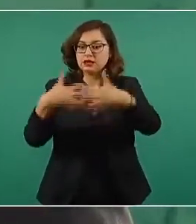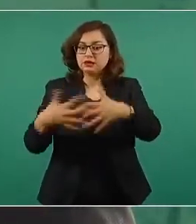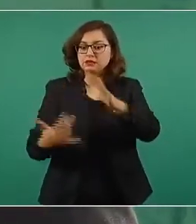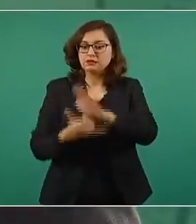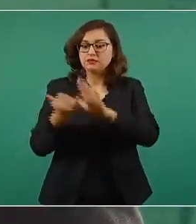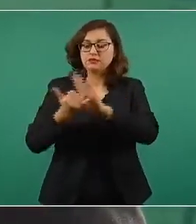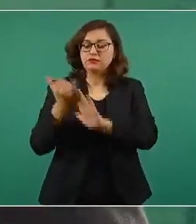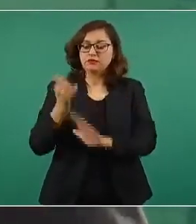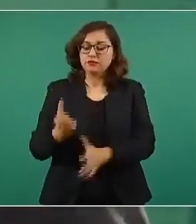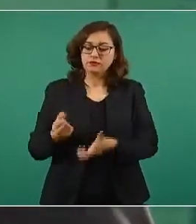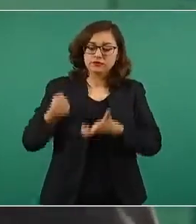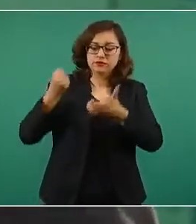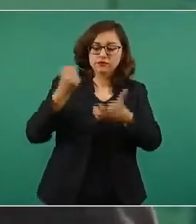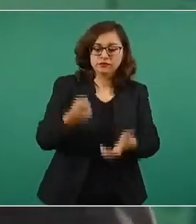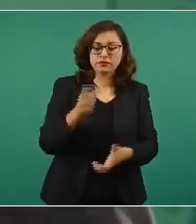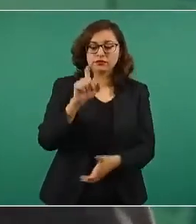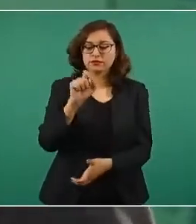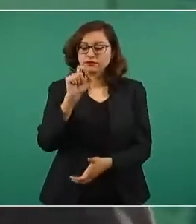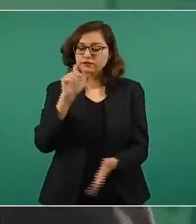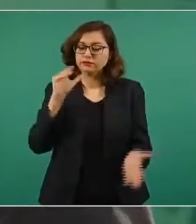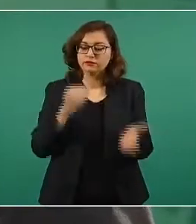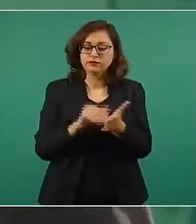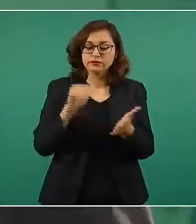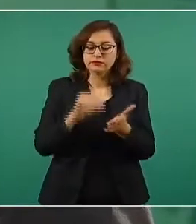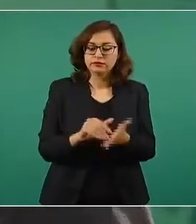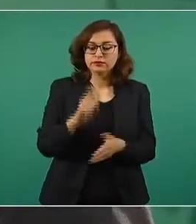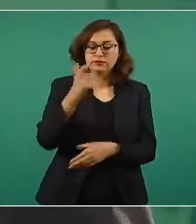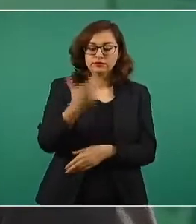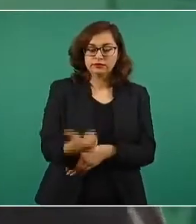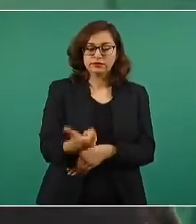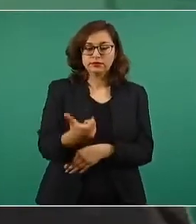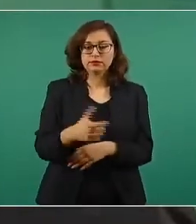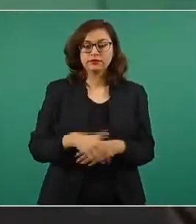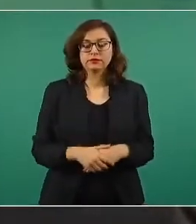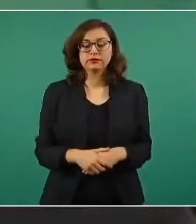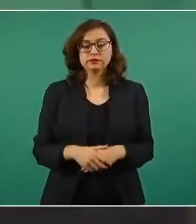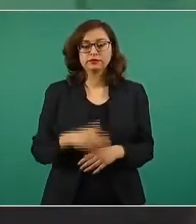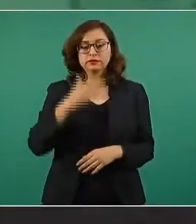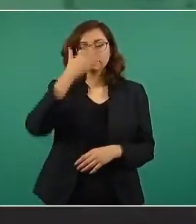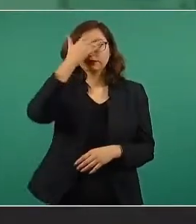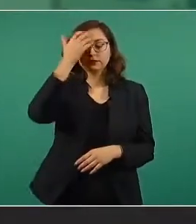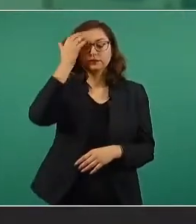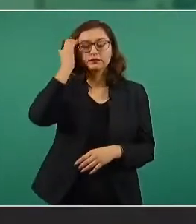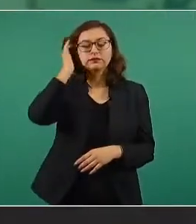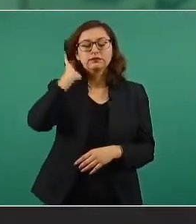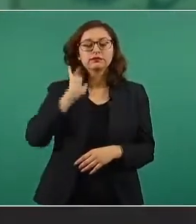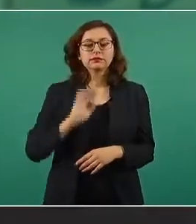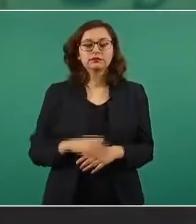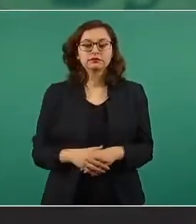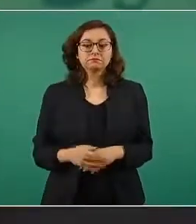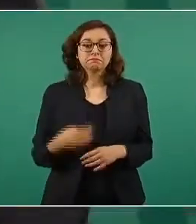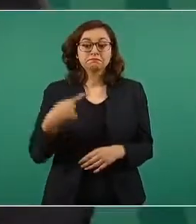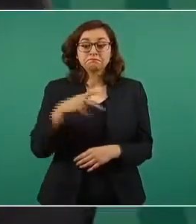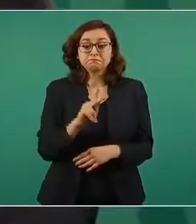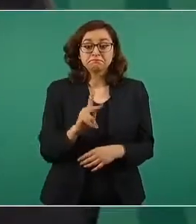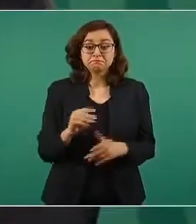inversión de 20 mil millones de pesos, que no se podía